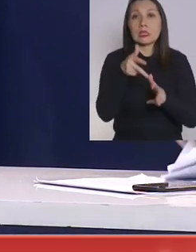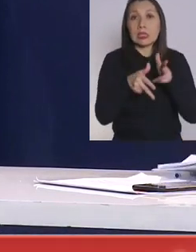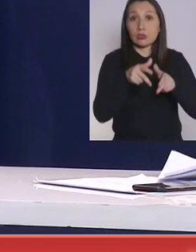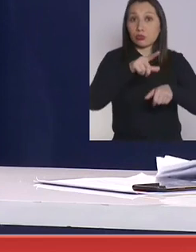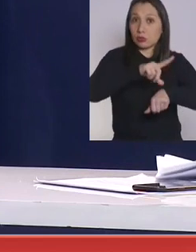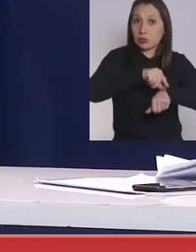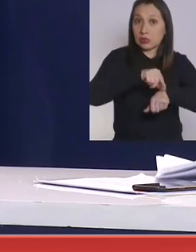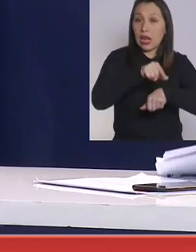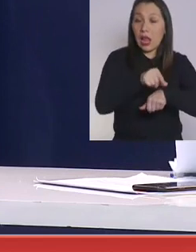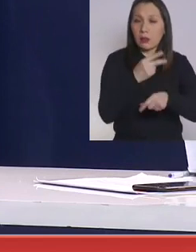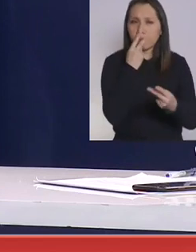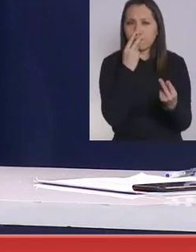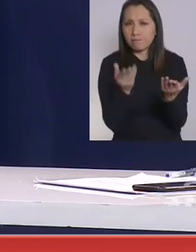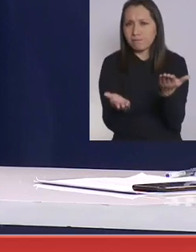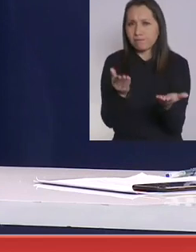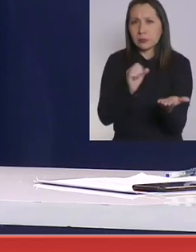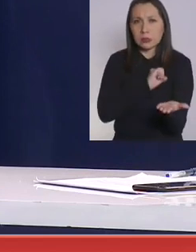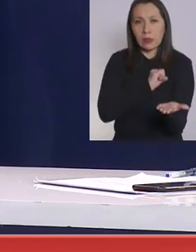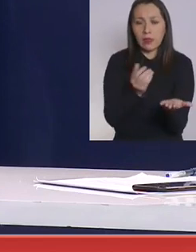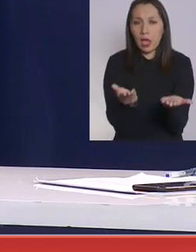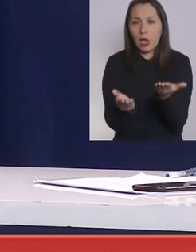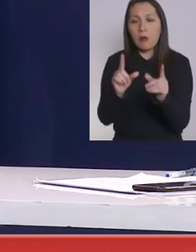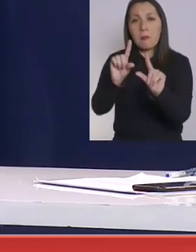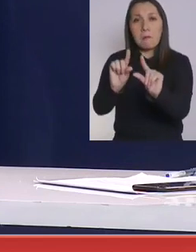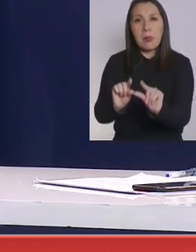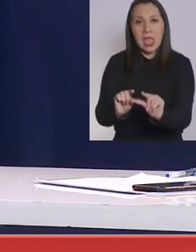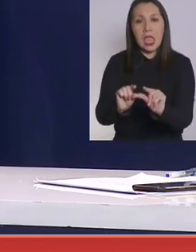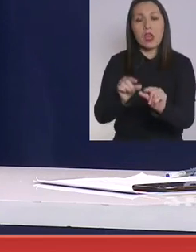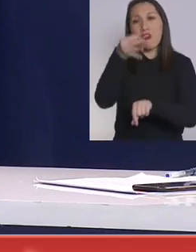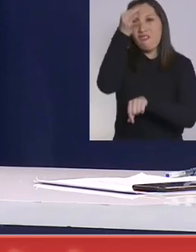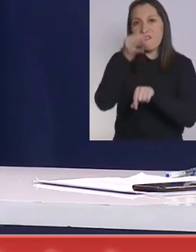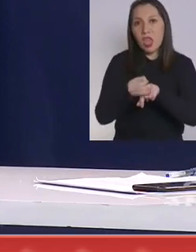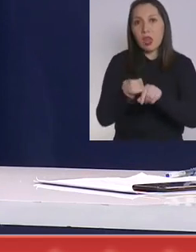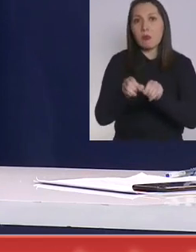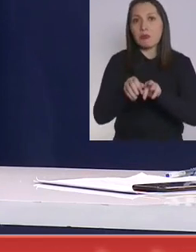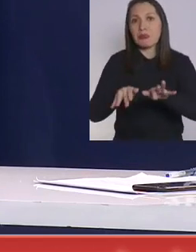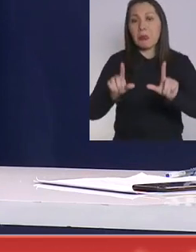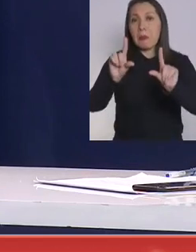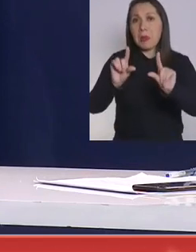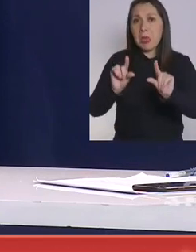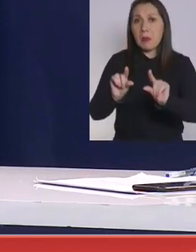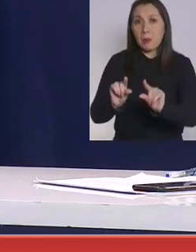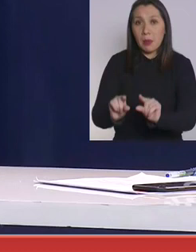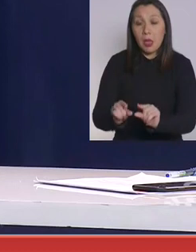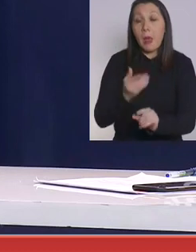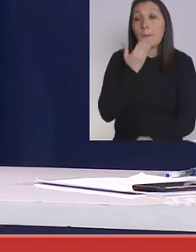Central son las comunas que han tenido un menor número de casos y una mejor,